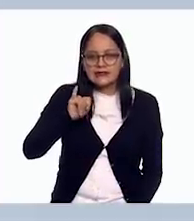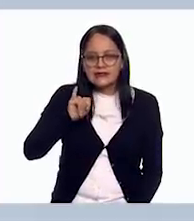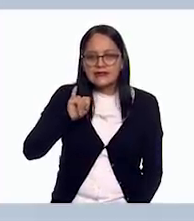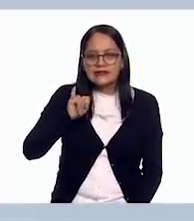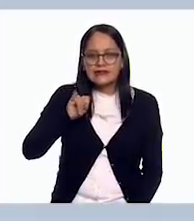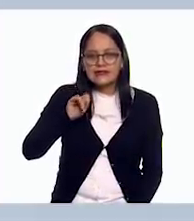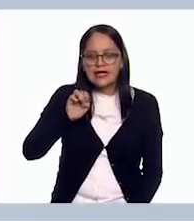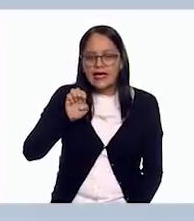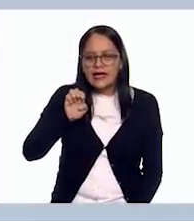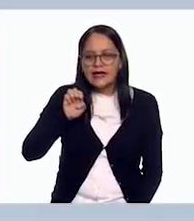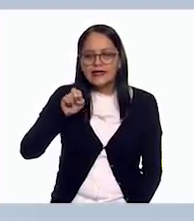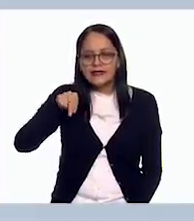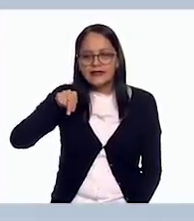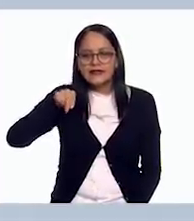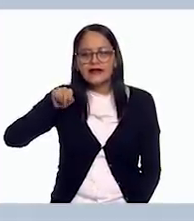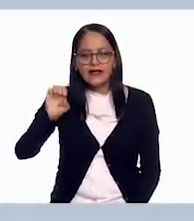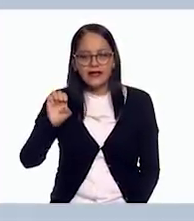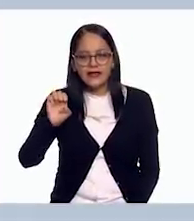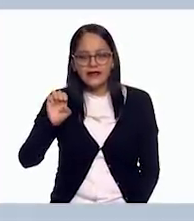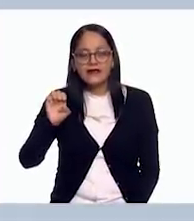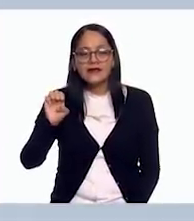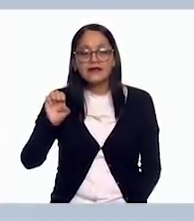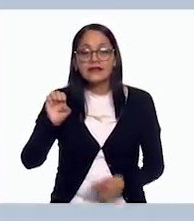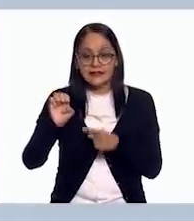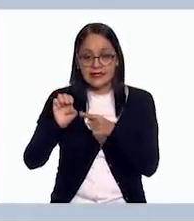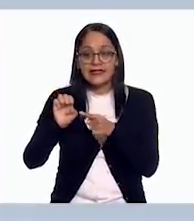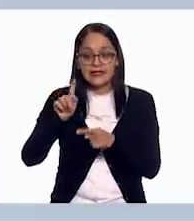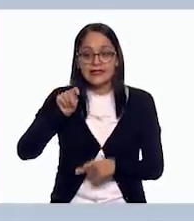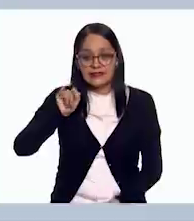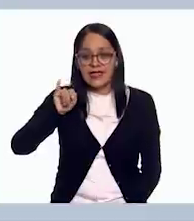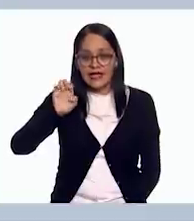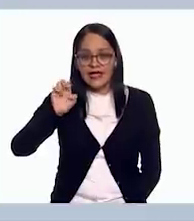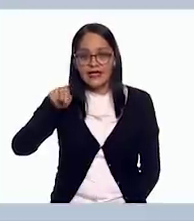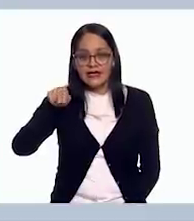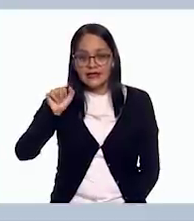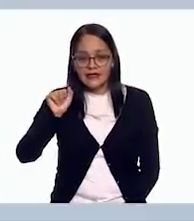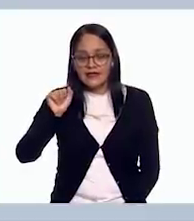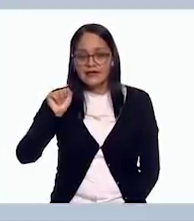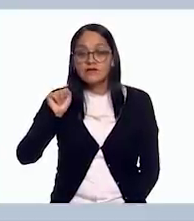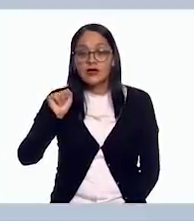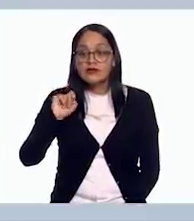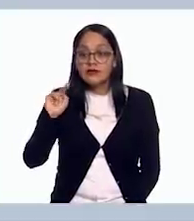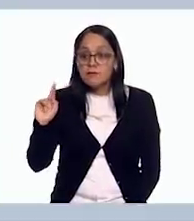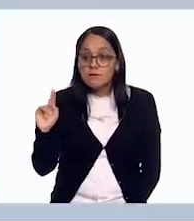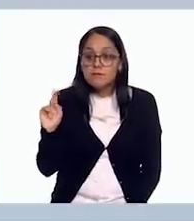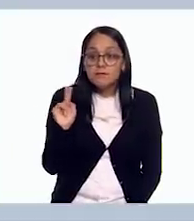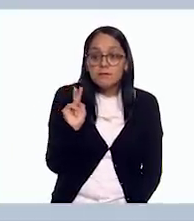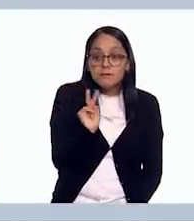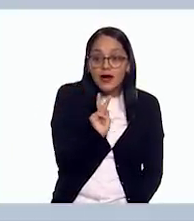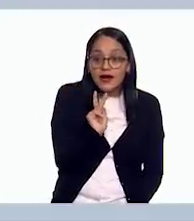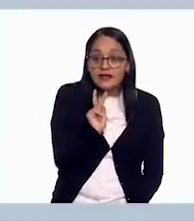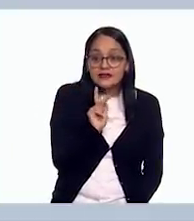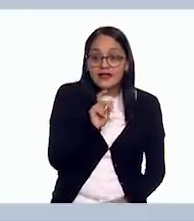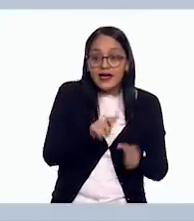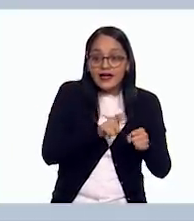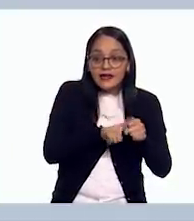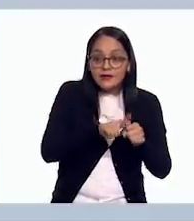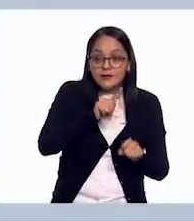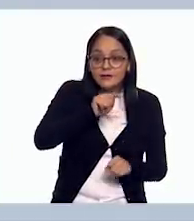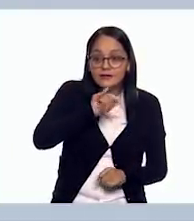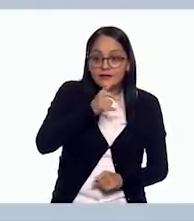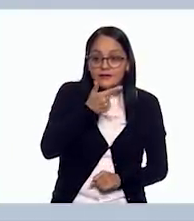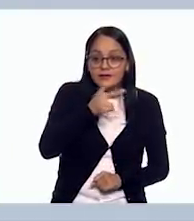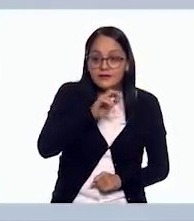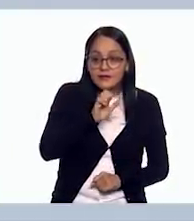la palabra tiene se parece, pero no es lo mismo, ¿verdad? Claro,